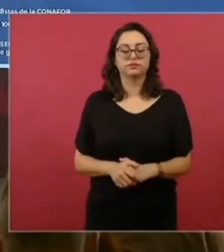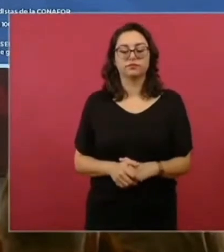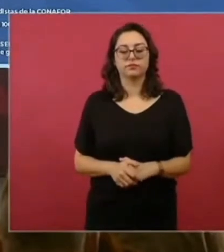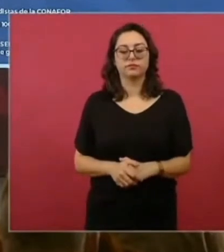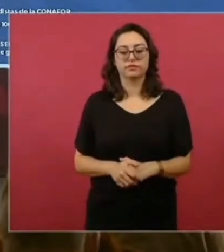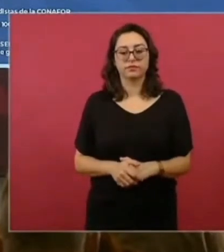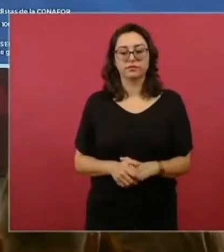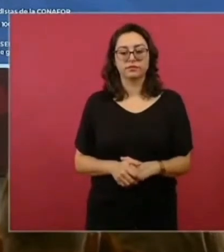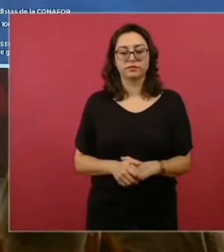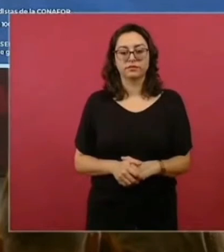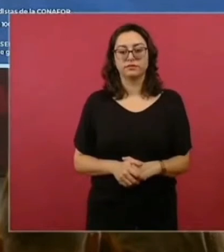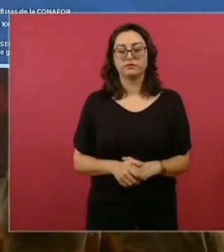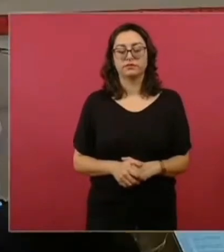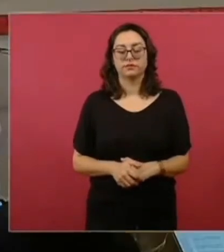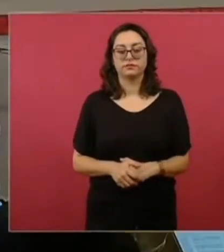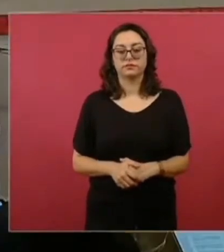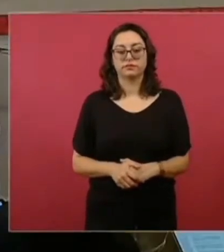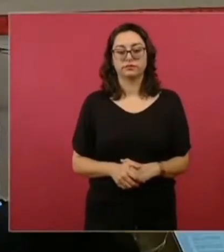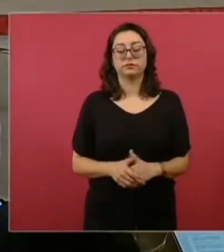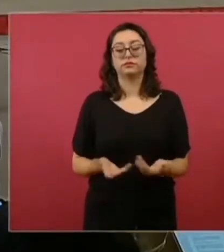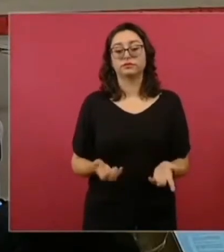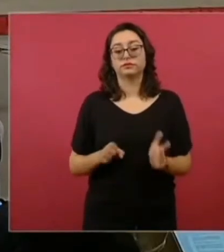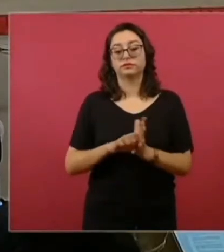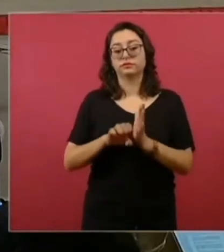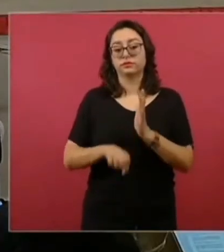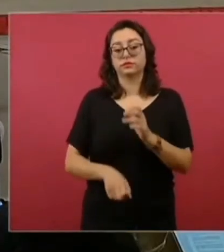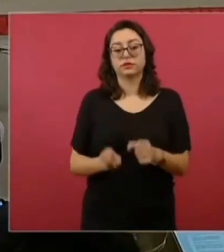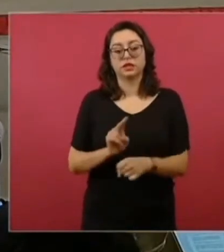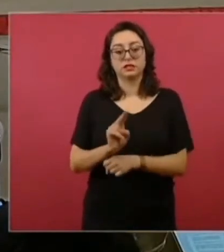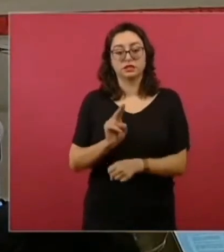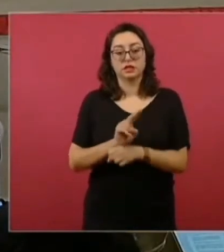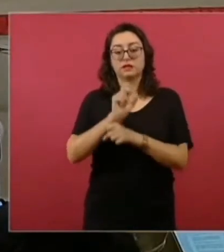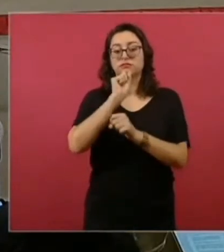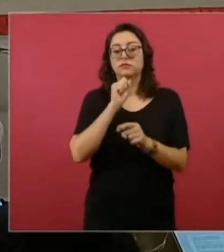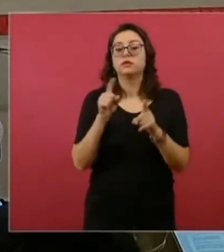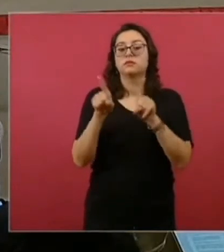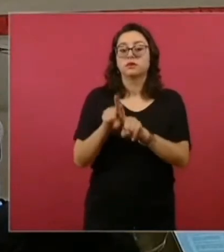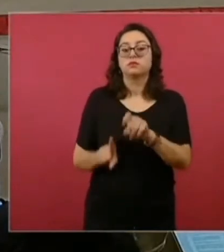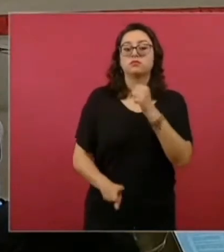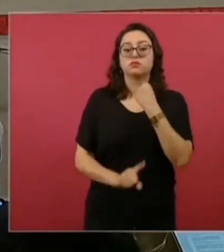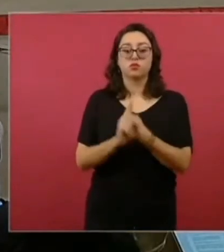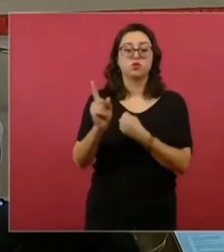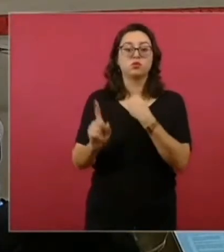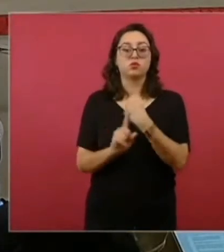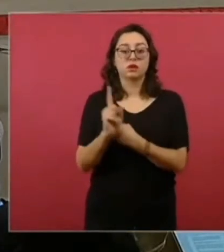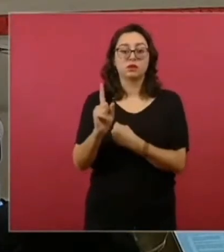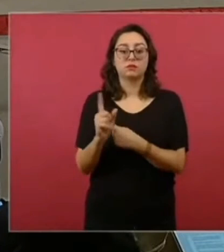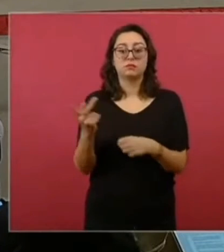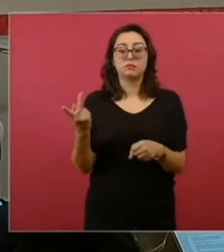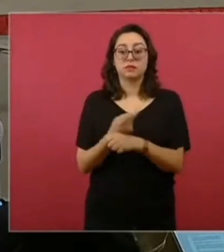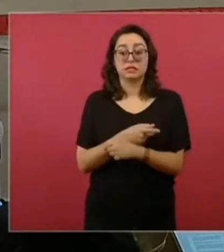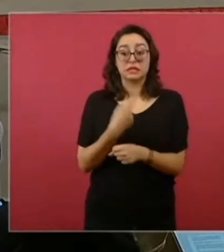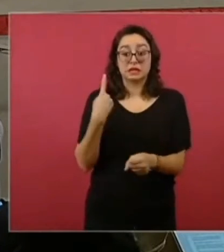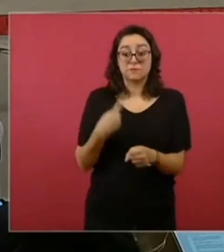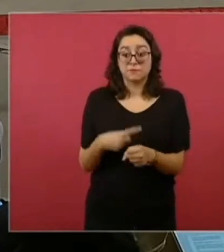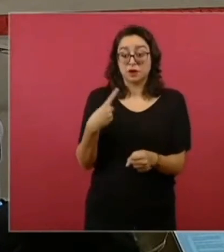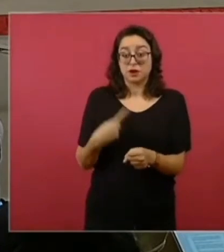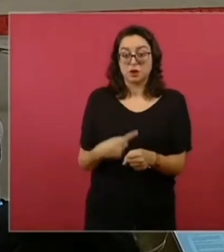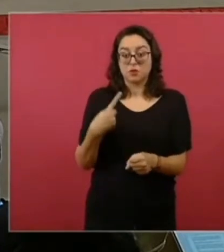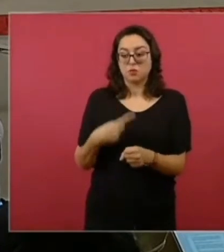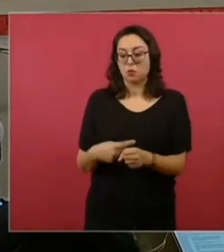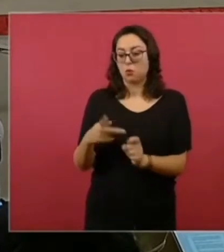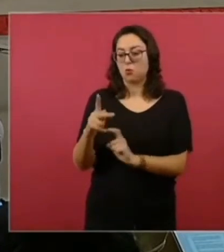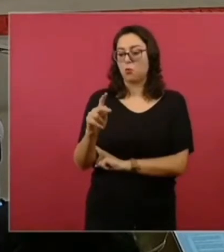Luego, ha habido emergencias, por ejemplo, Nicaragua tiene un resurgimiento de poliomielitis y hemos ayudado con